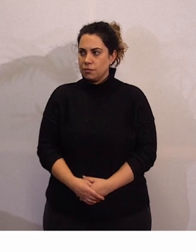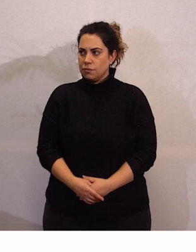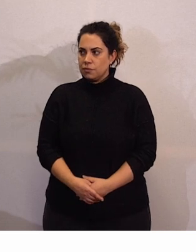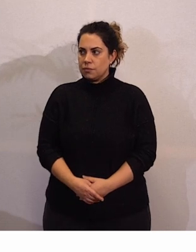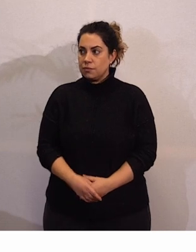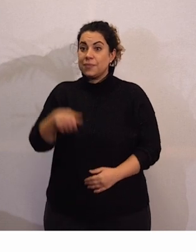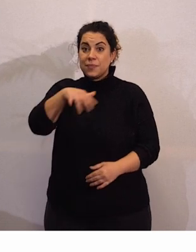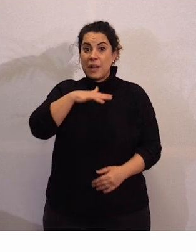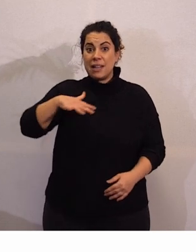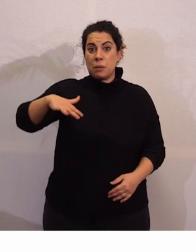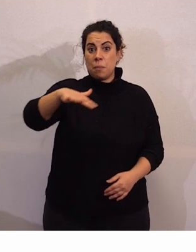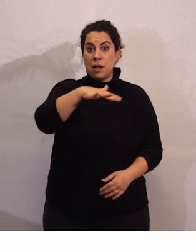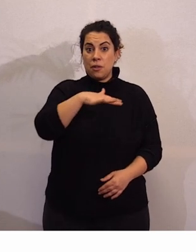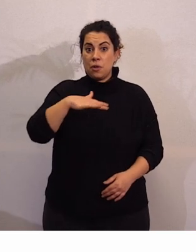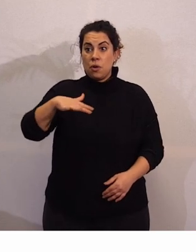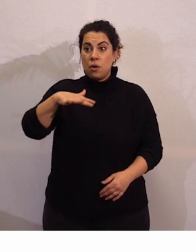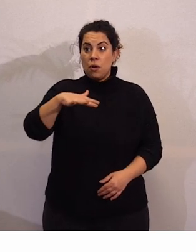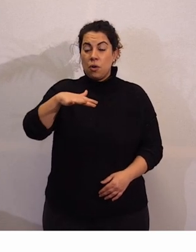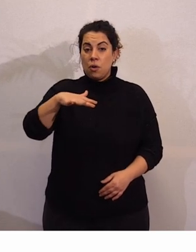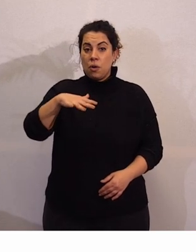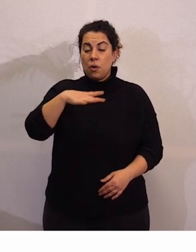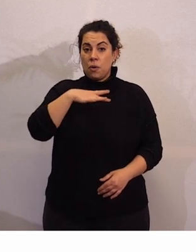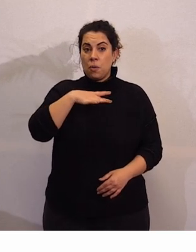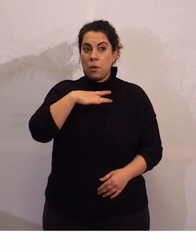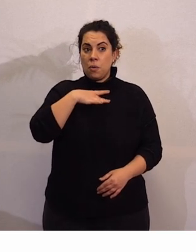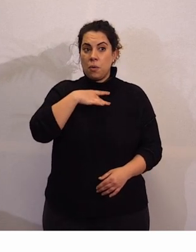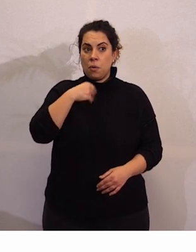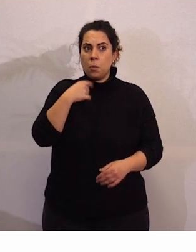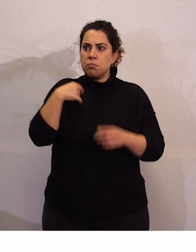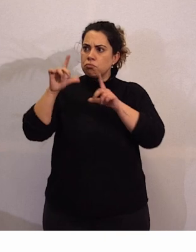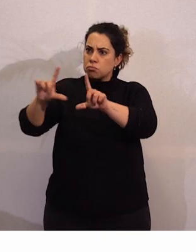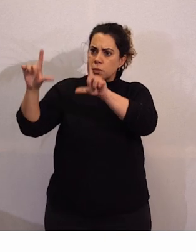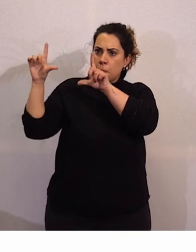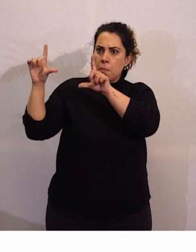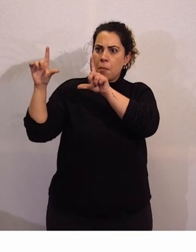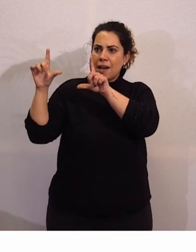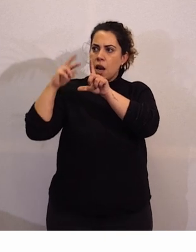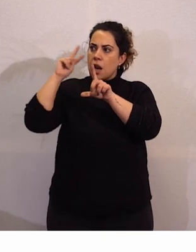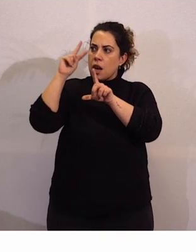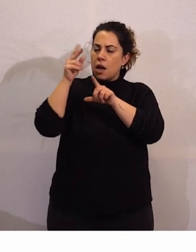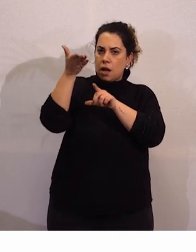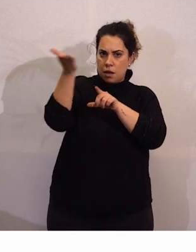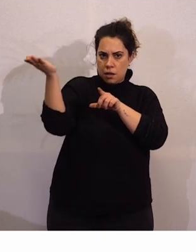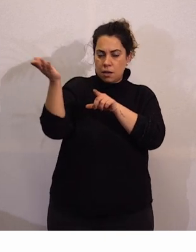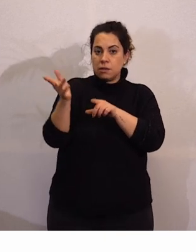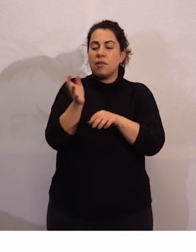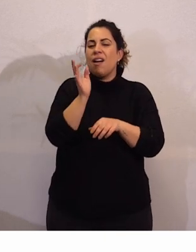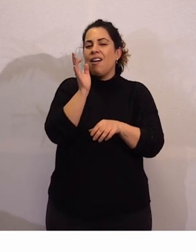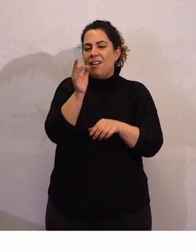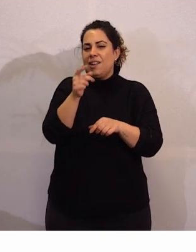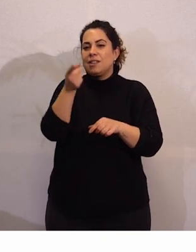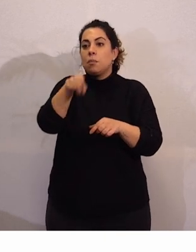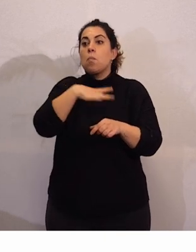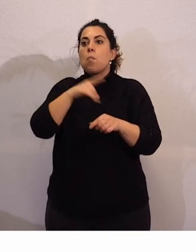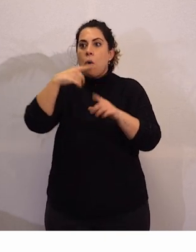Este espacio podréis hacerla en esos paneles que veis allí, donde, por cierto, también podéis